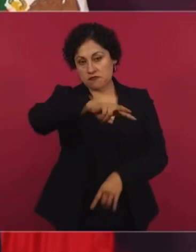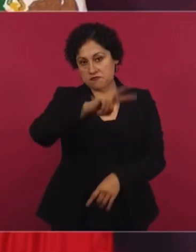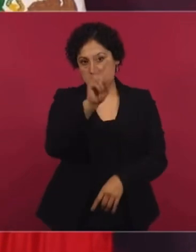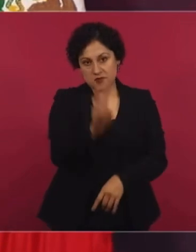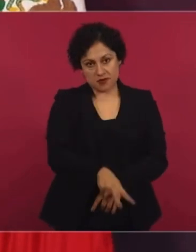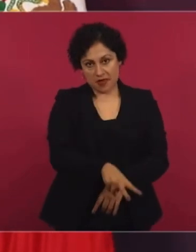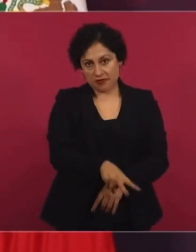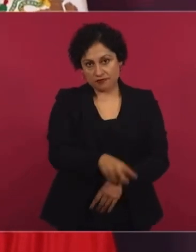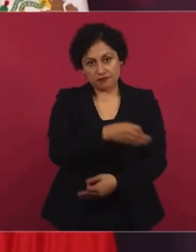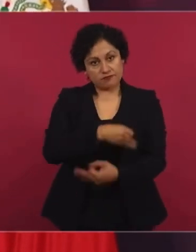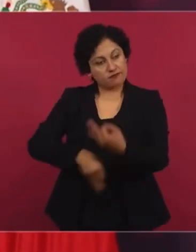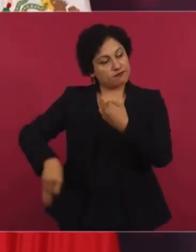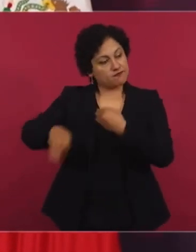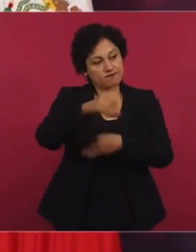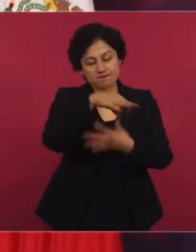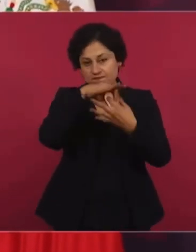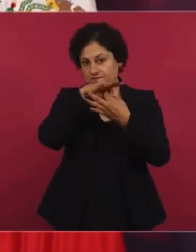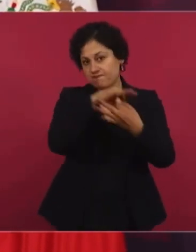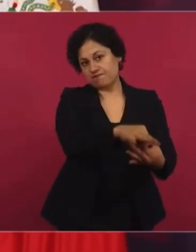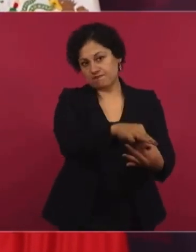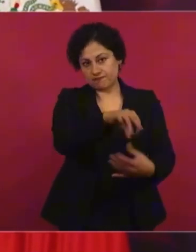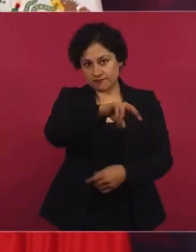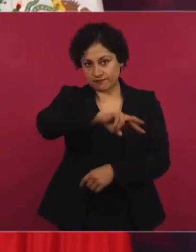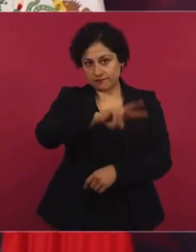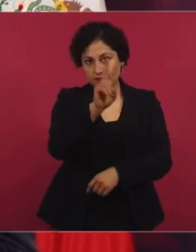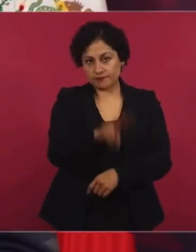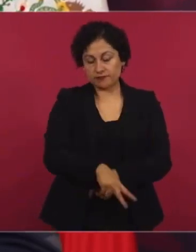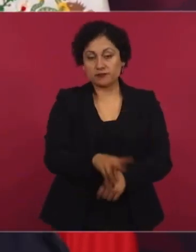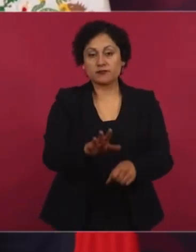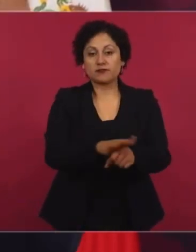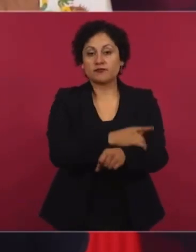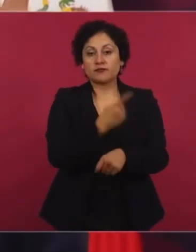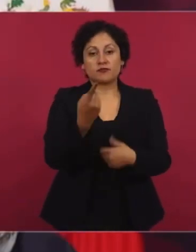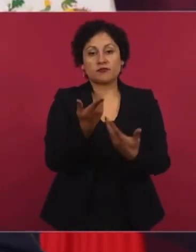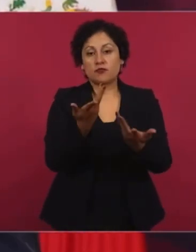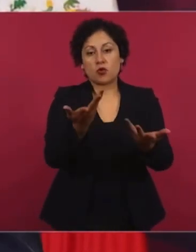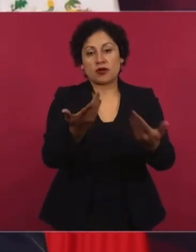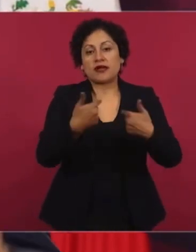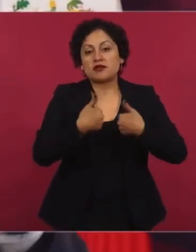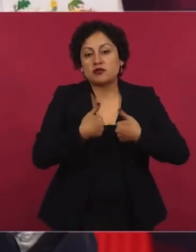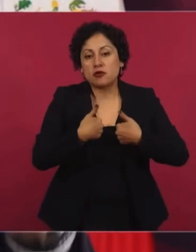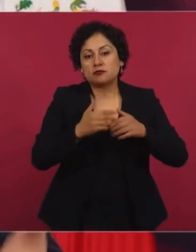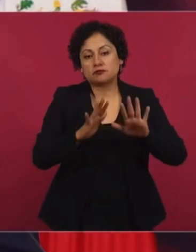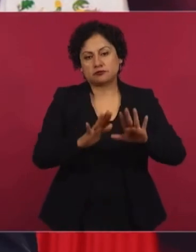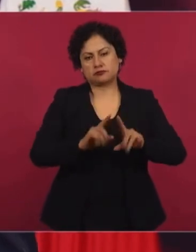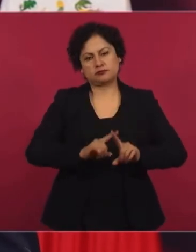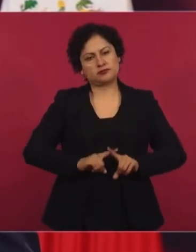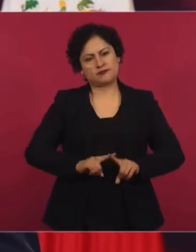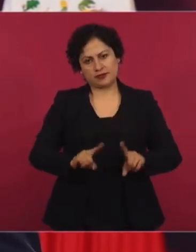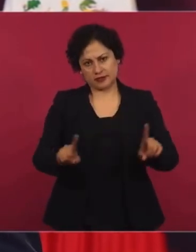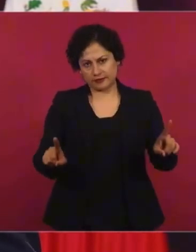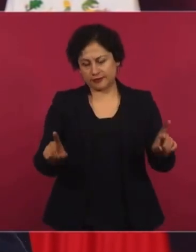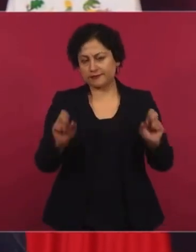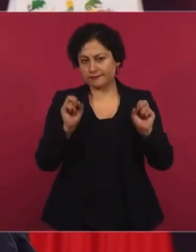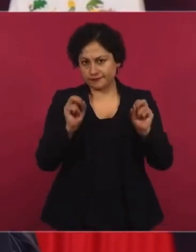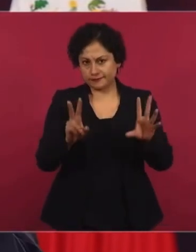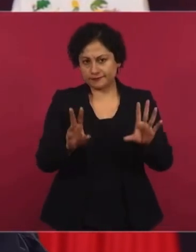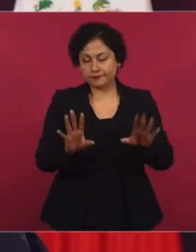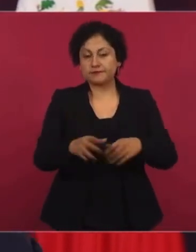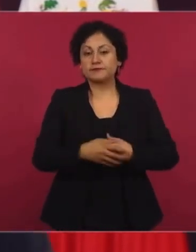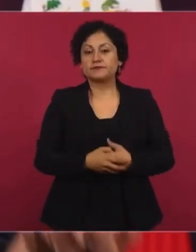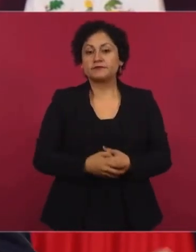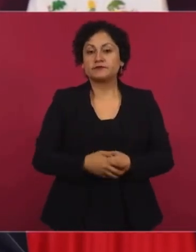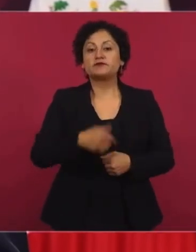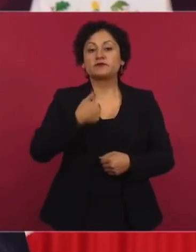porque yo fui, son cosas distintas, yo fui